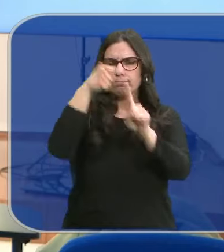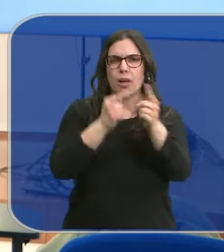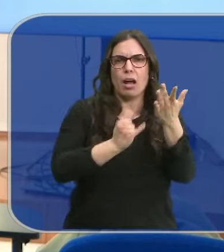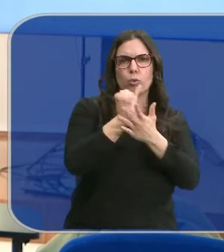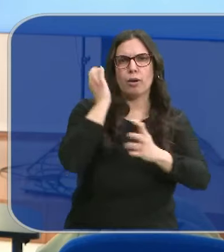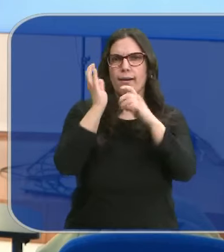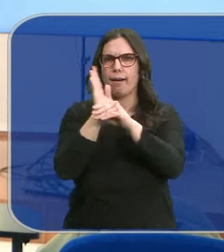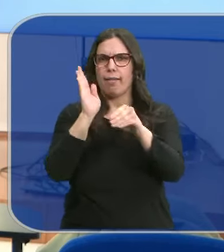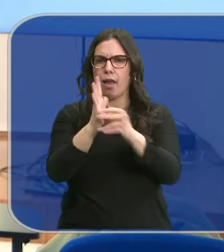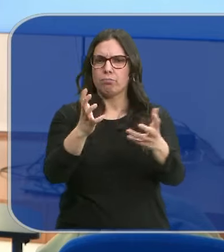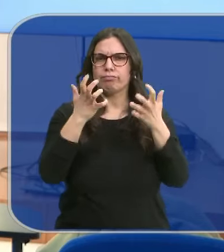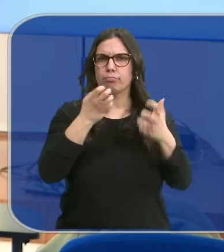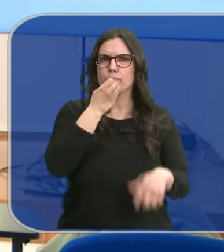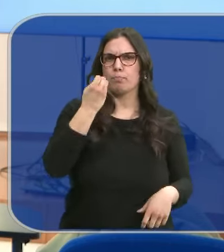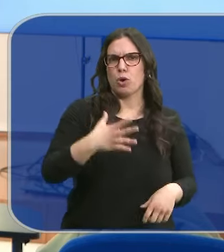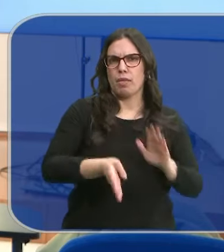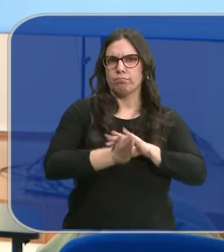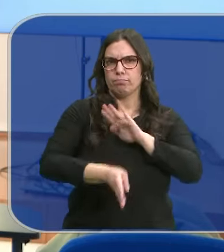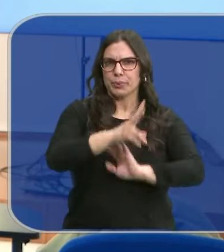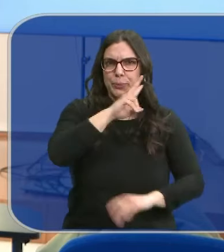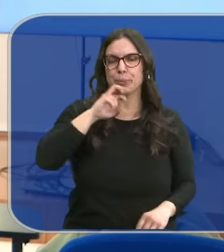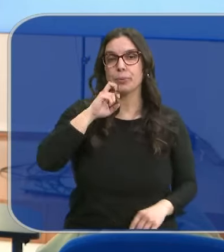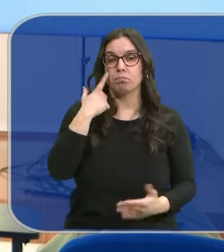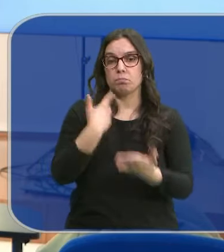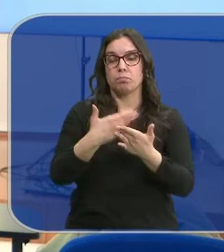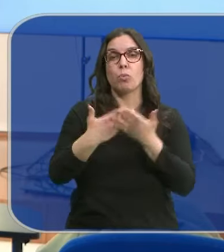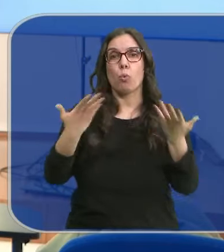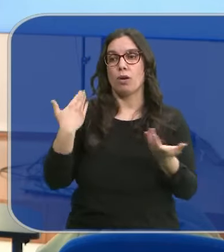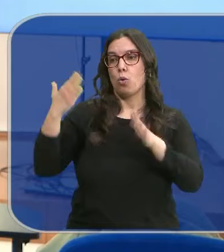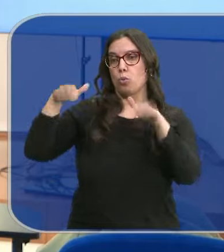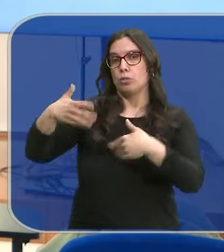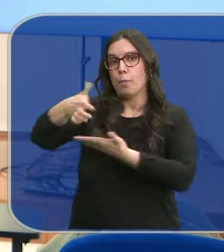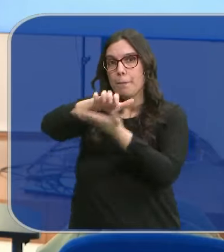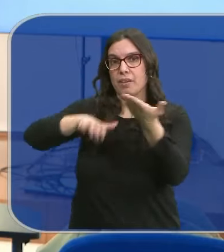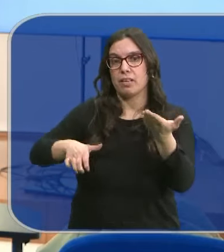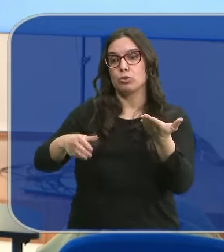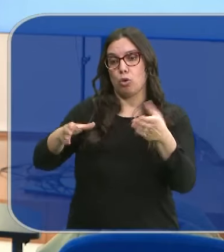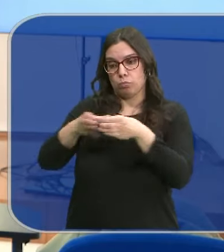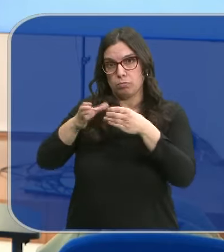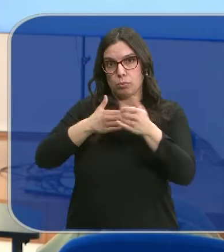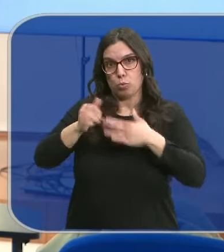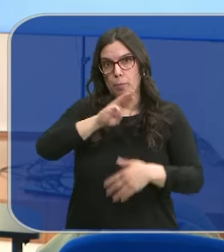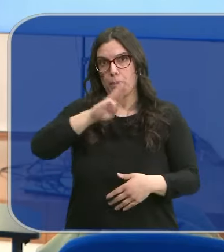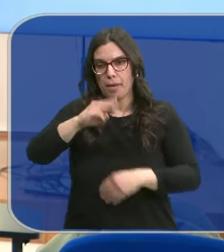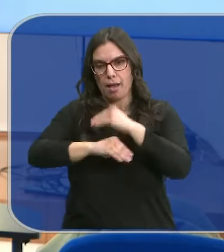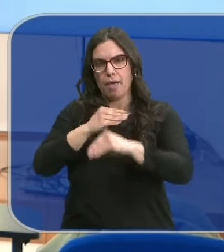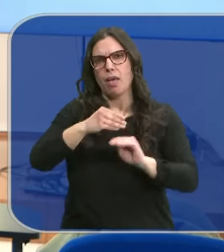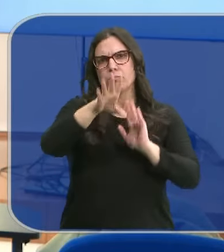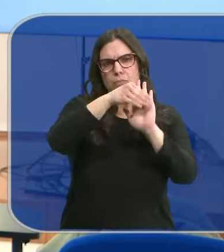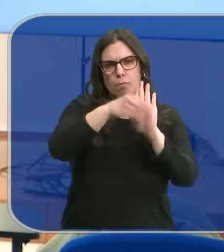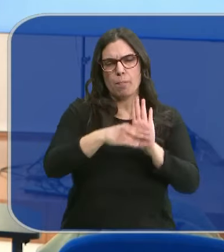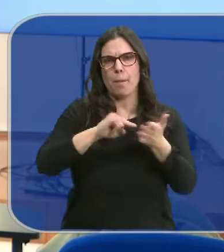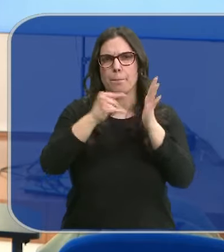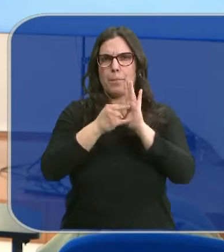la ganadería sean actividades rentables. Prueba de ello, asegura, es el último manifiesto que ha salido desde el Partido Popular en el que recogen